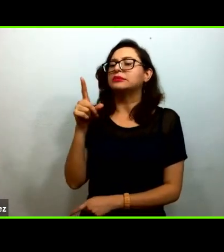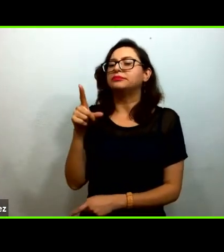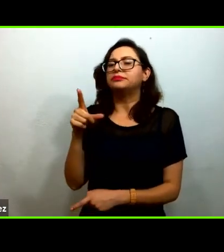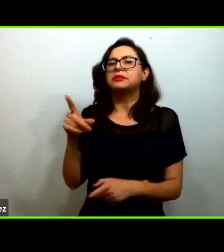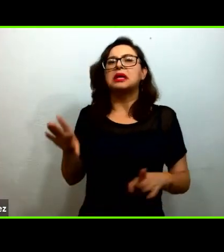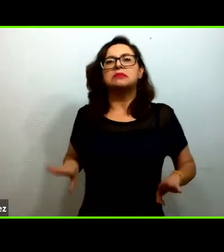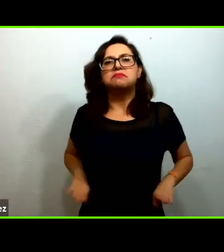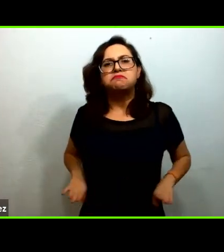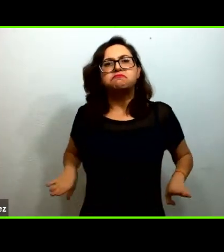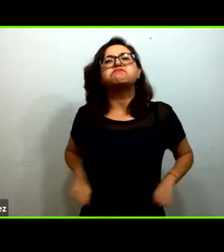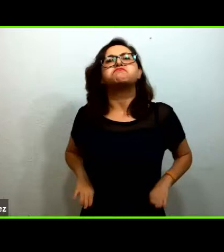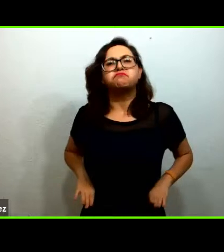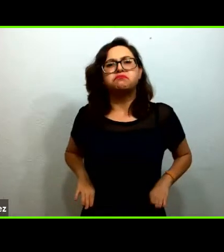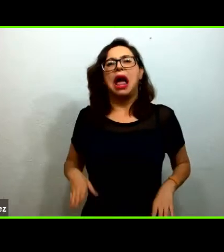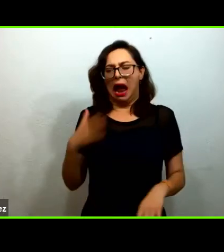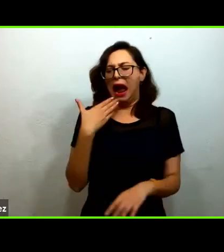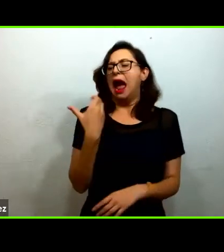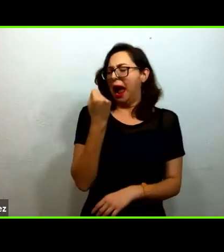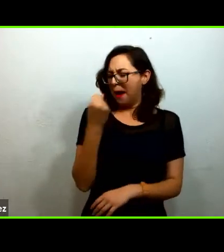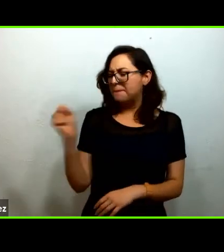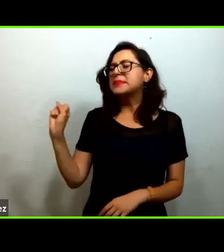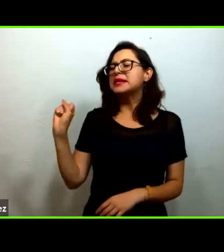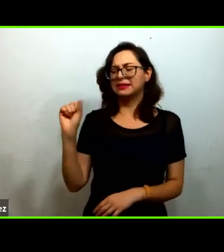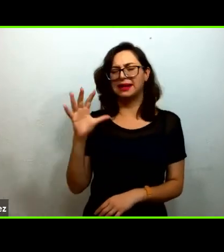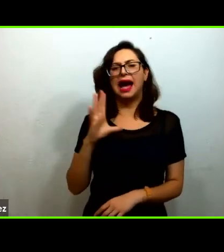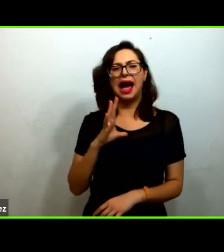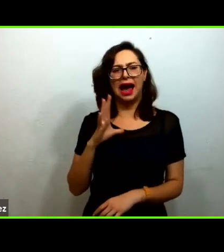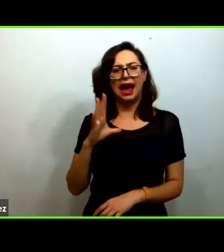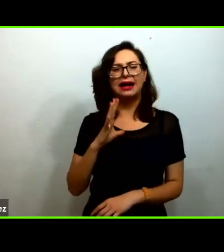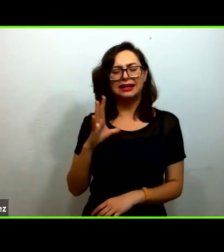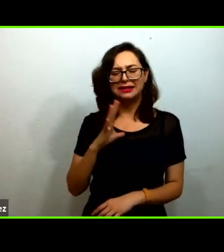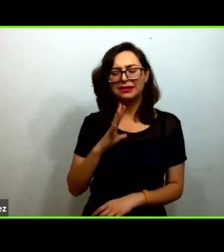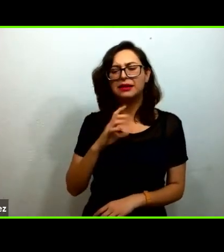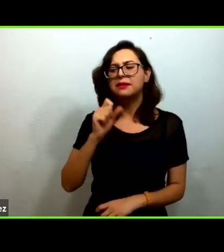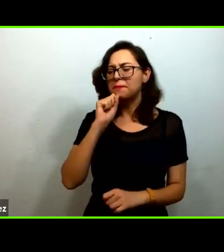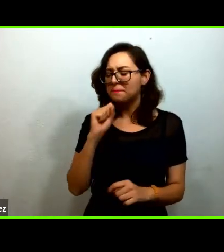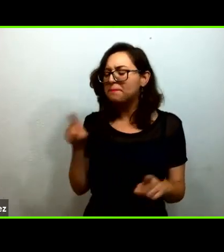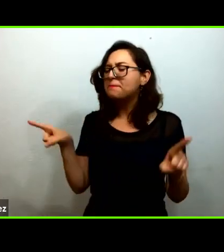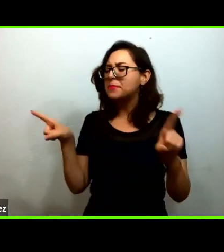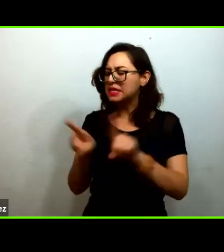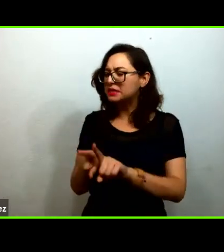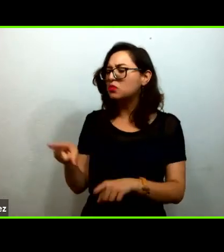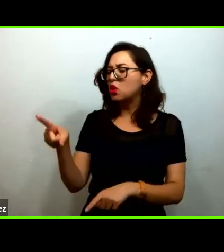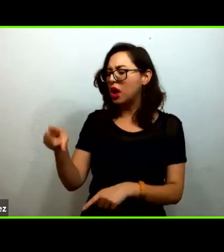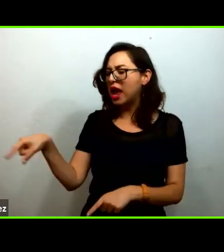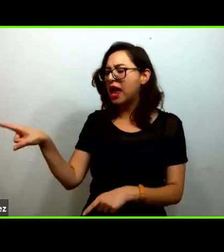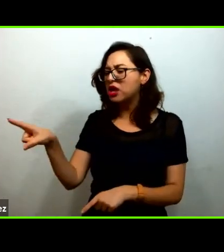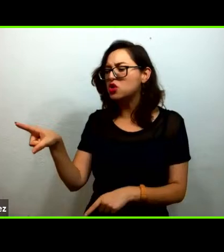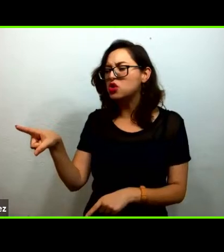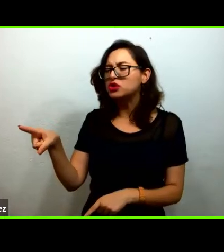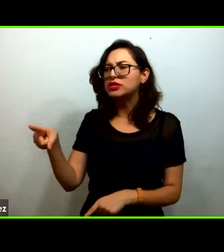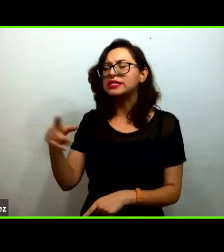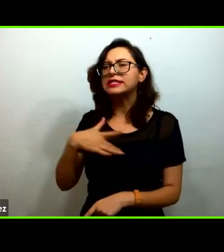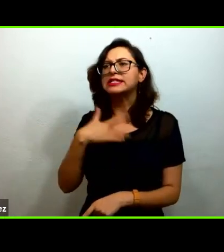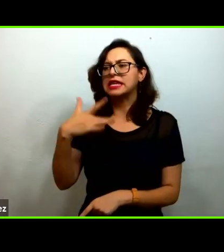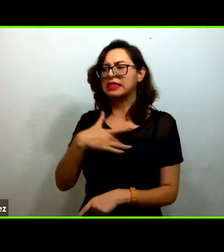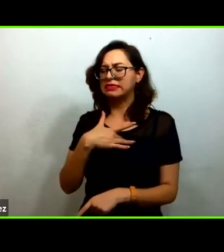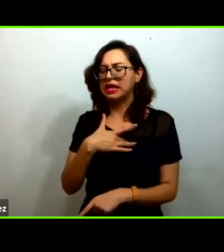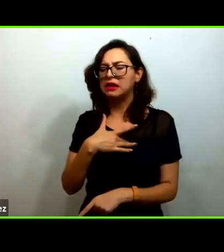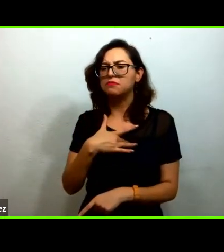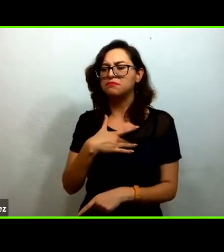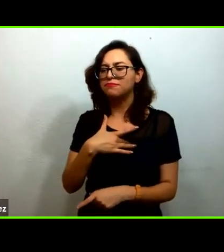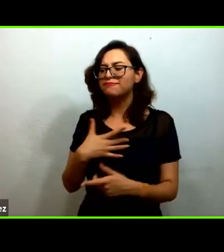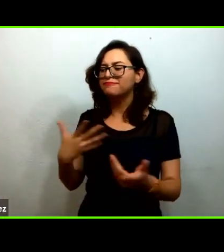pero ya con habilidades y con una postura hacia lo favorable que es